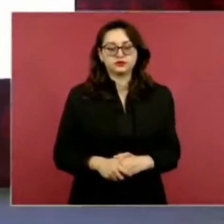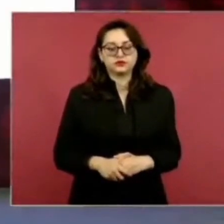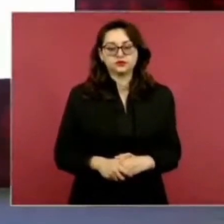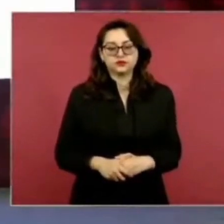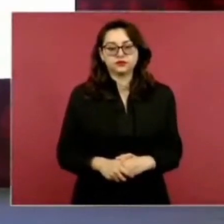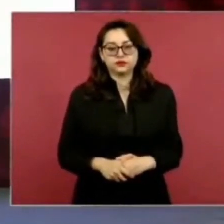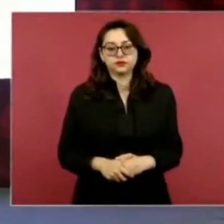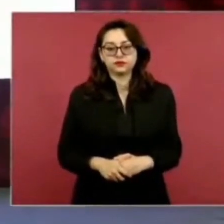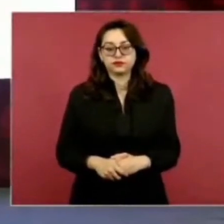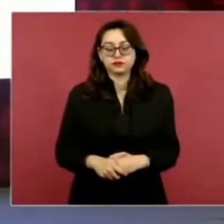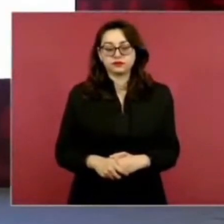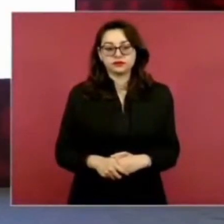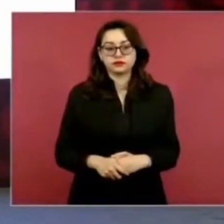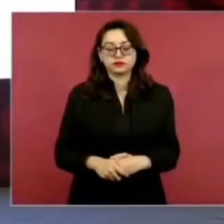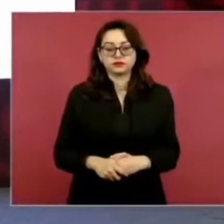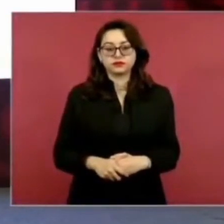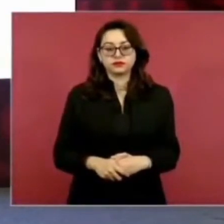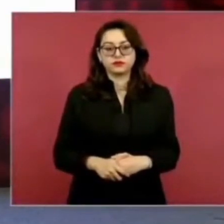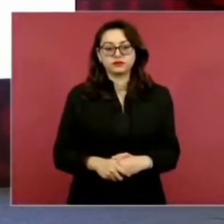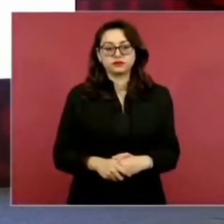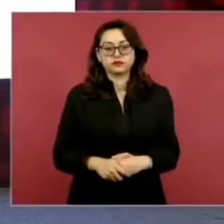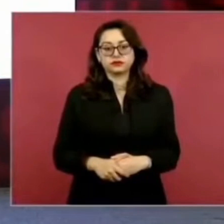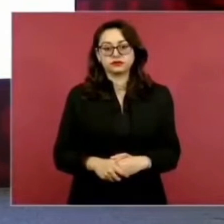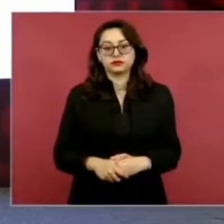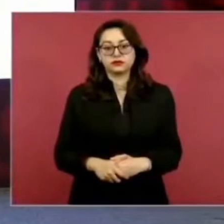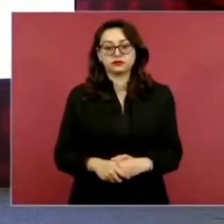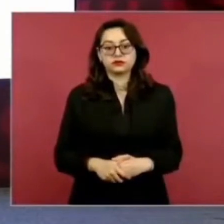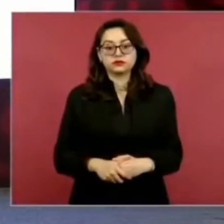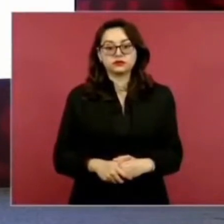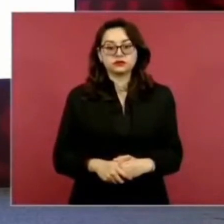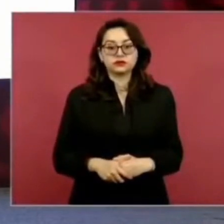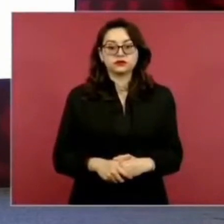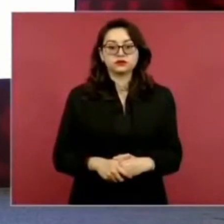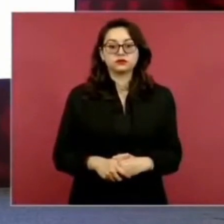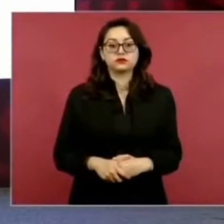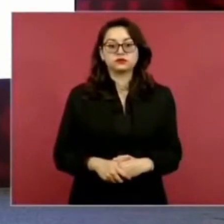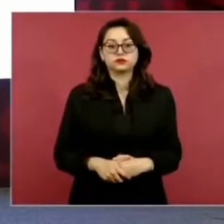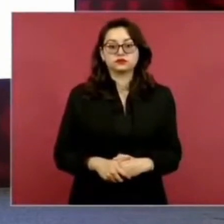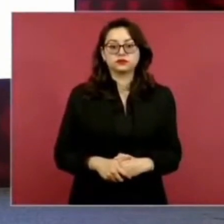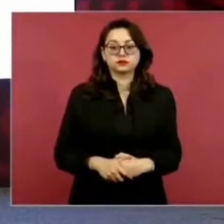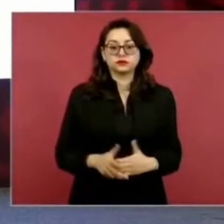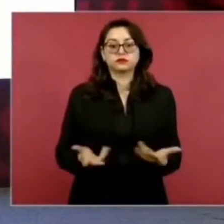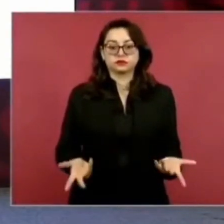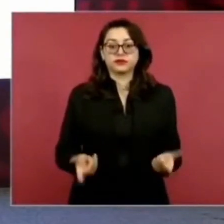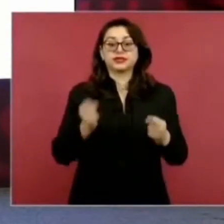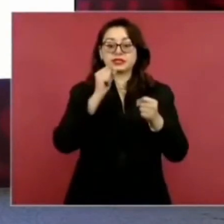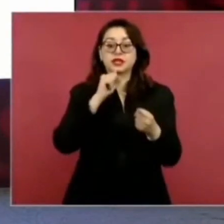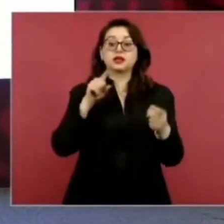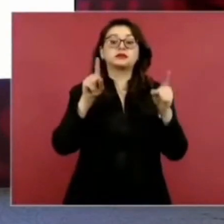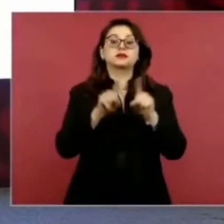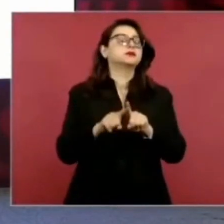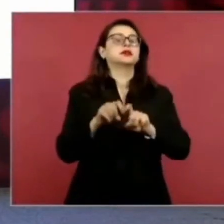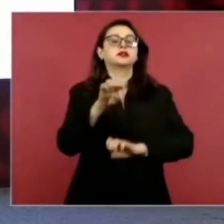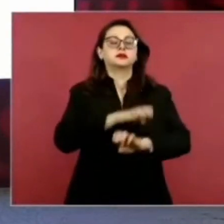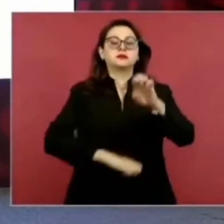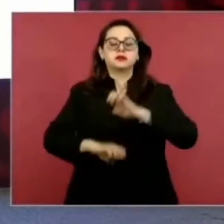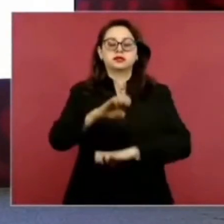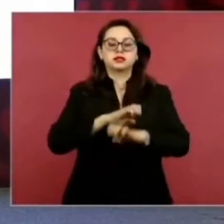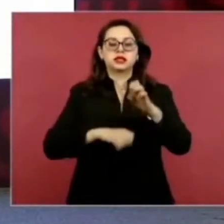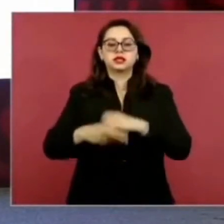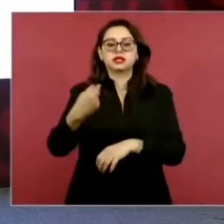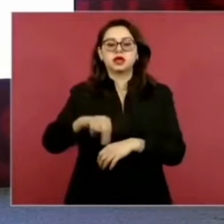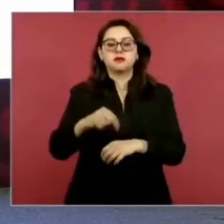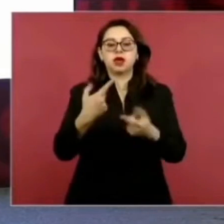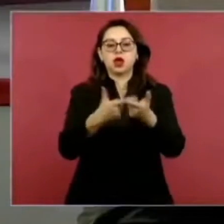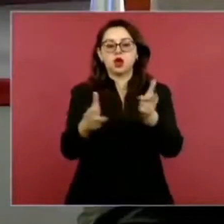Grupo México, que es la empresa que